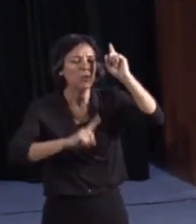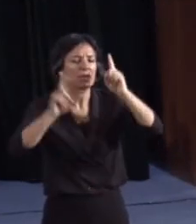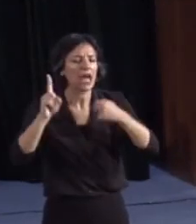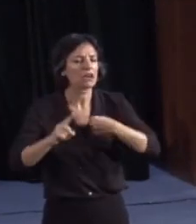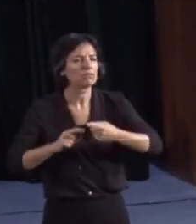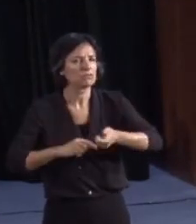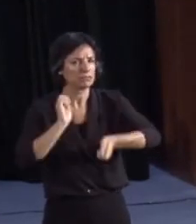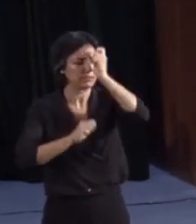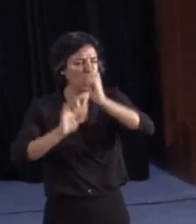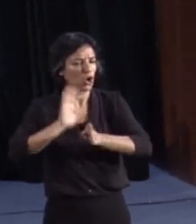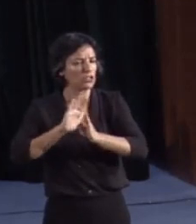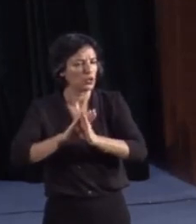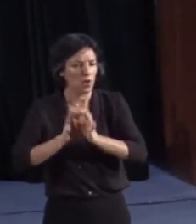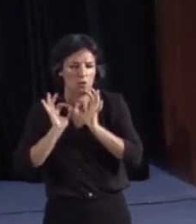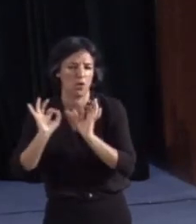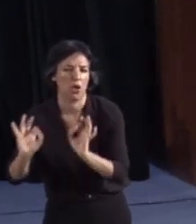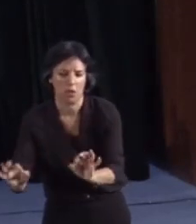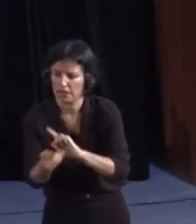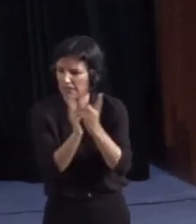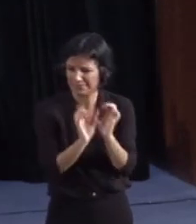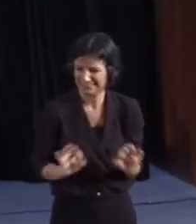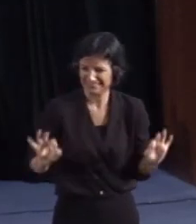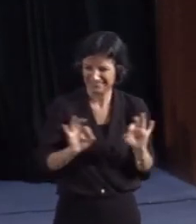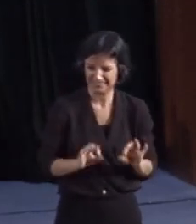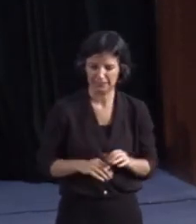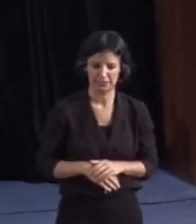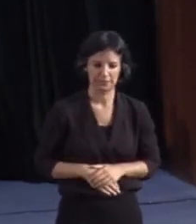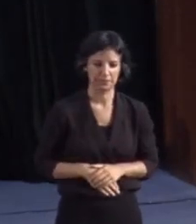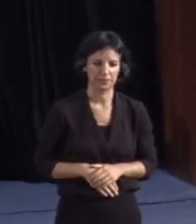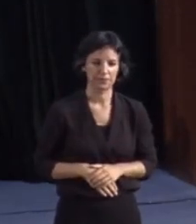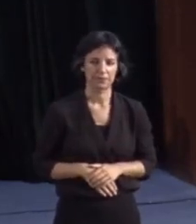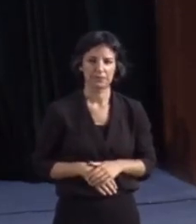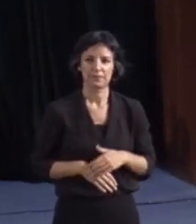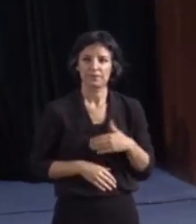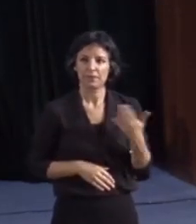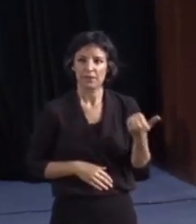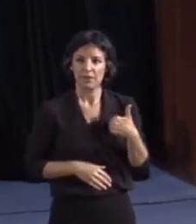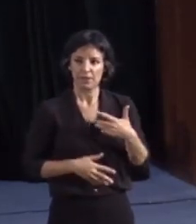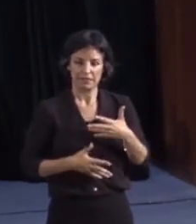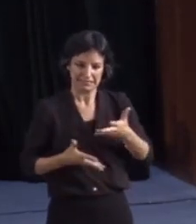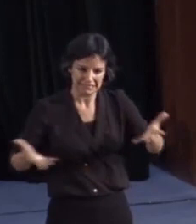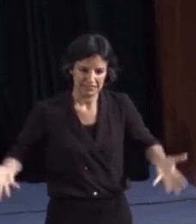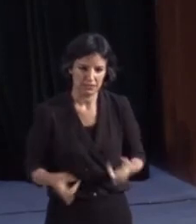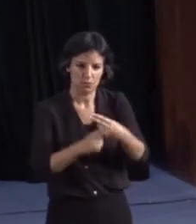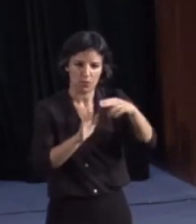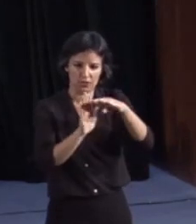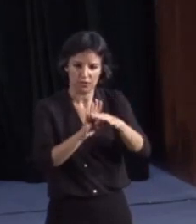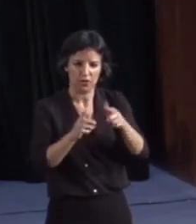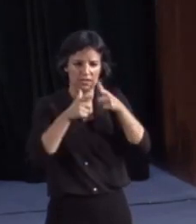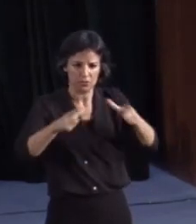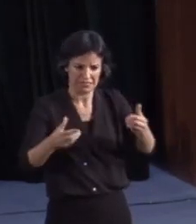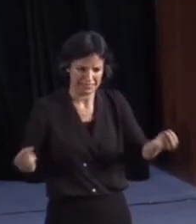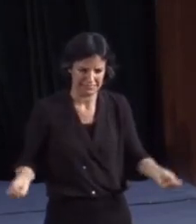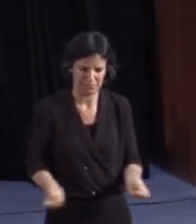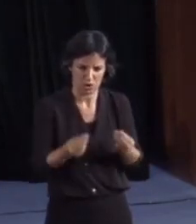Consensuar nuevas fórmulas y retos pendientes es otro de los objetivos para avanzar en políticas de normalización lingüística, proponiendo la promoción y el